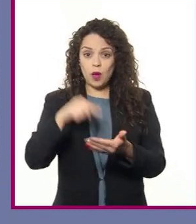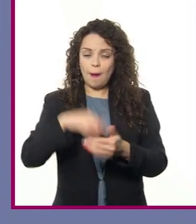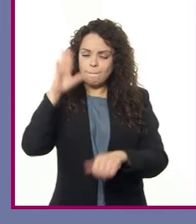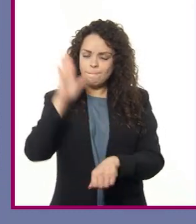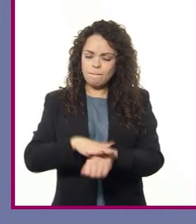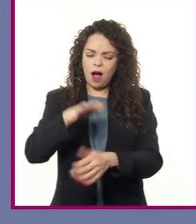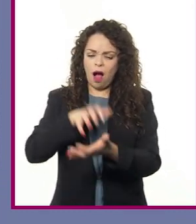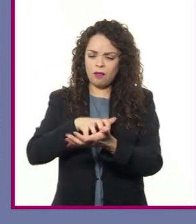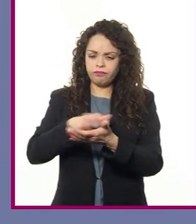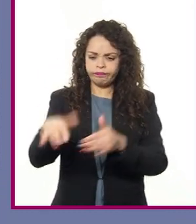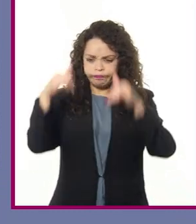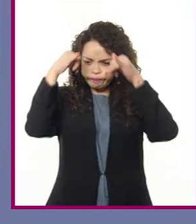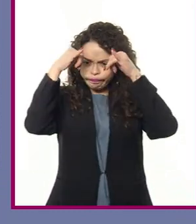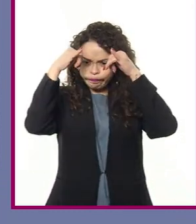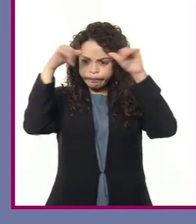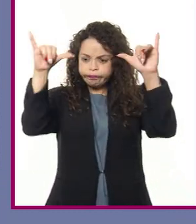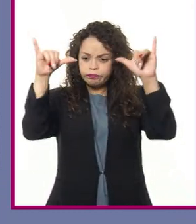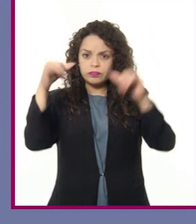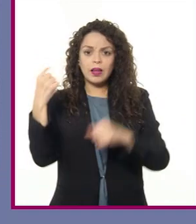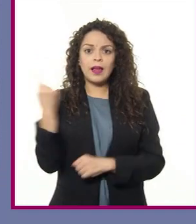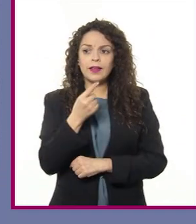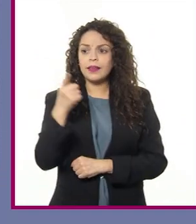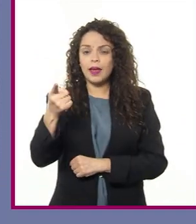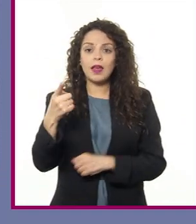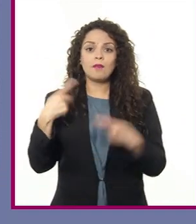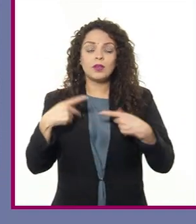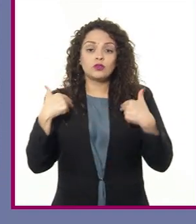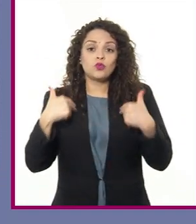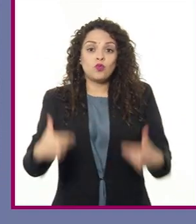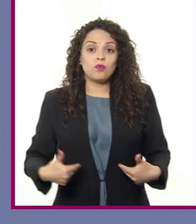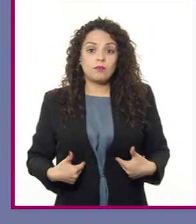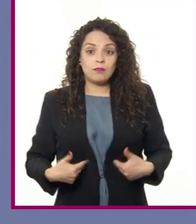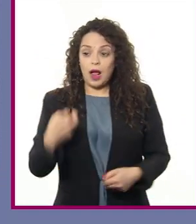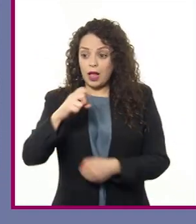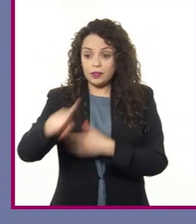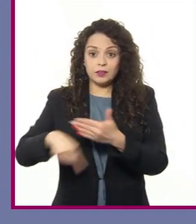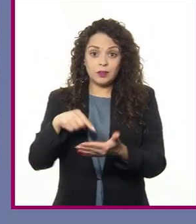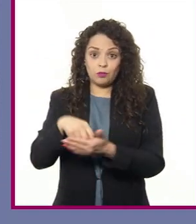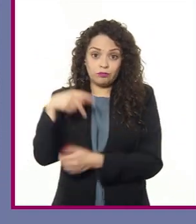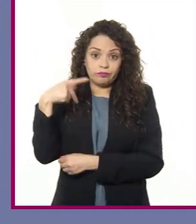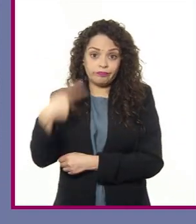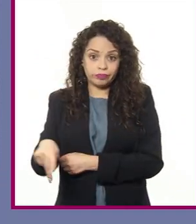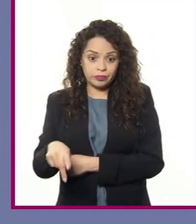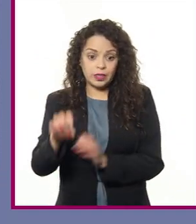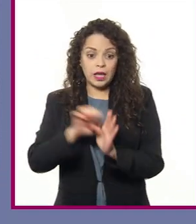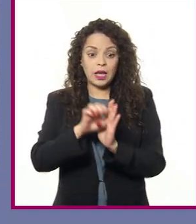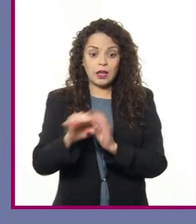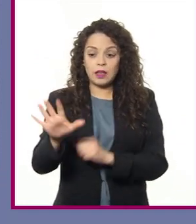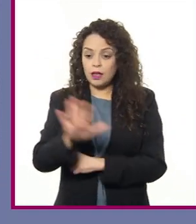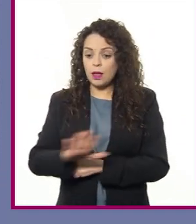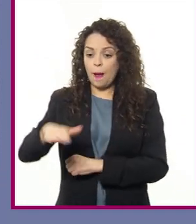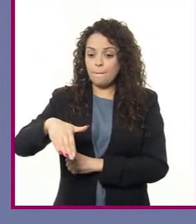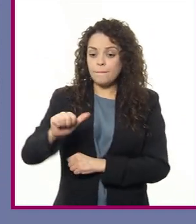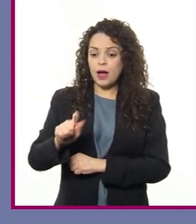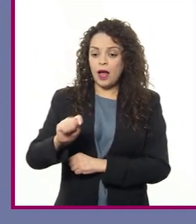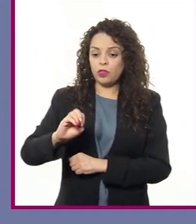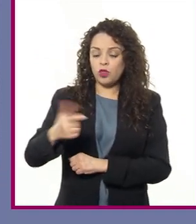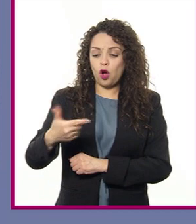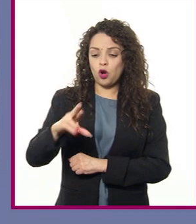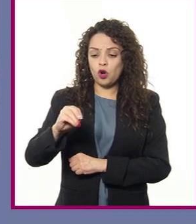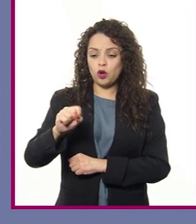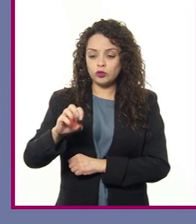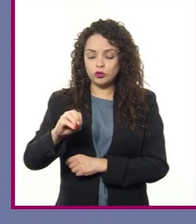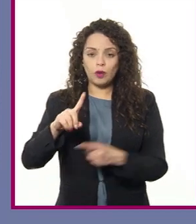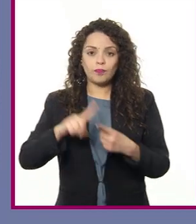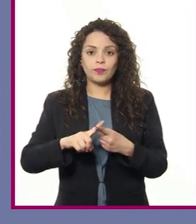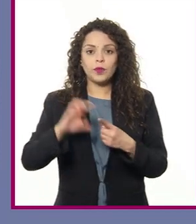cabezas de ganado que habitantes humanos de esos propios lugares, en la parte, por ejemplo, del Mato Grosso, en la parte occidental